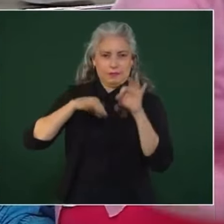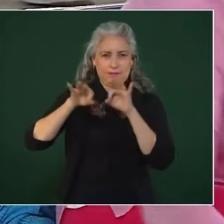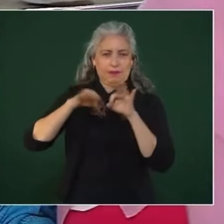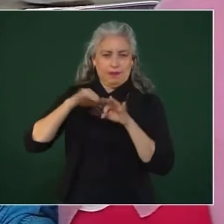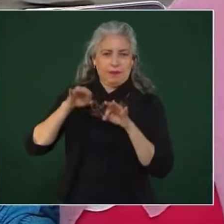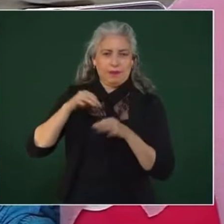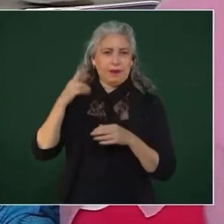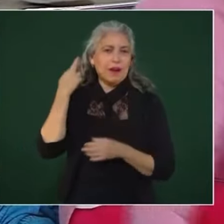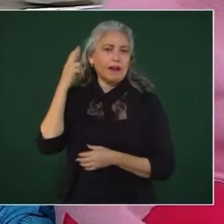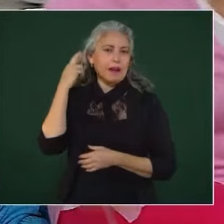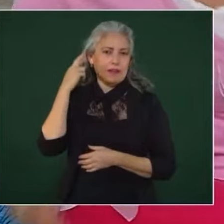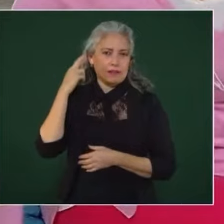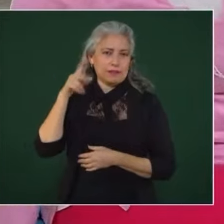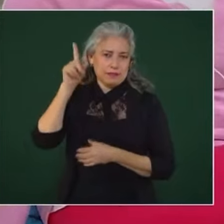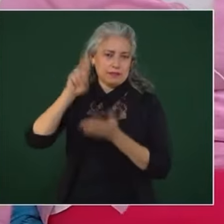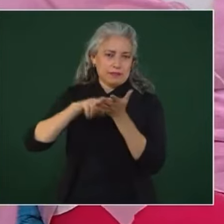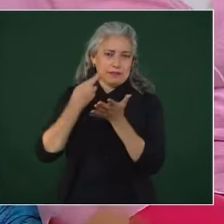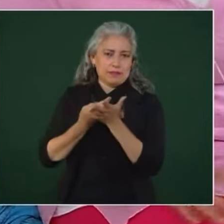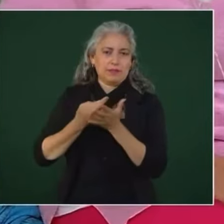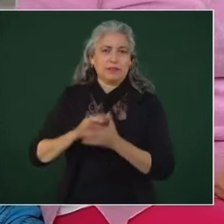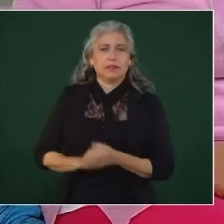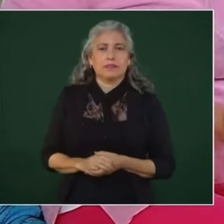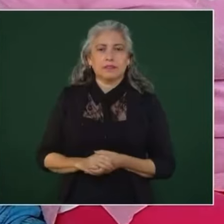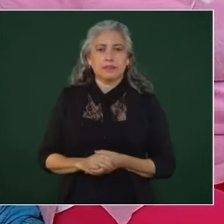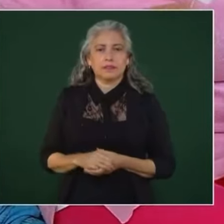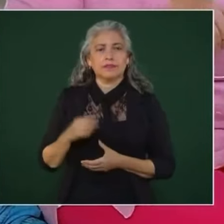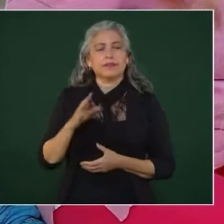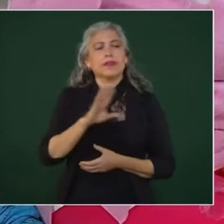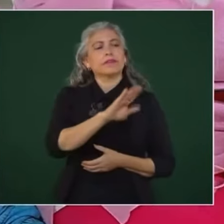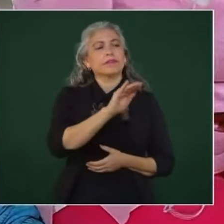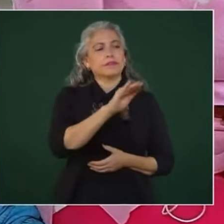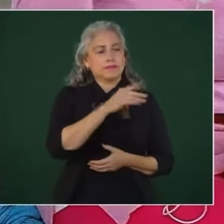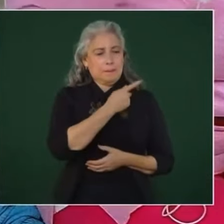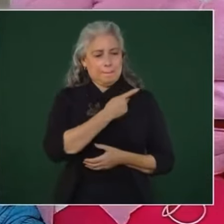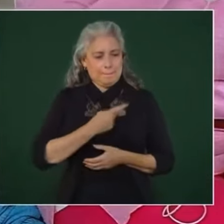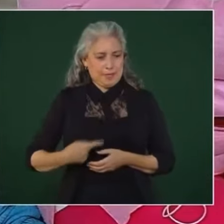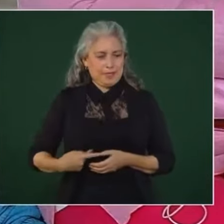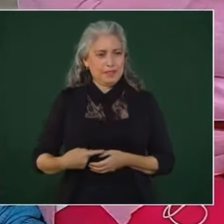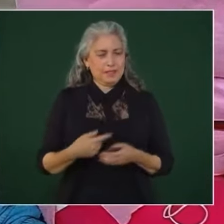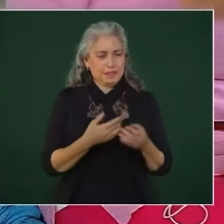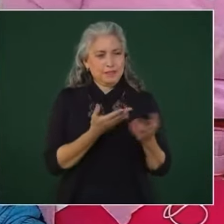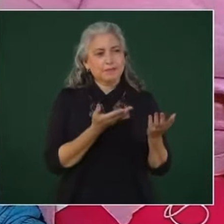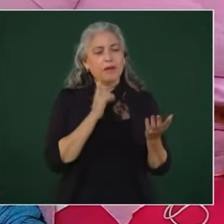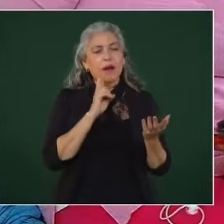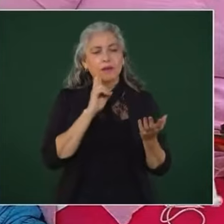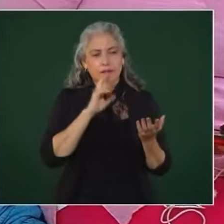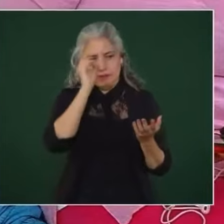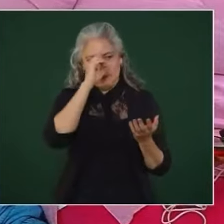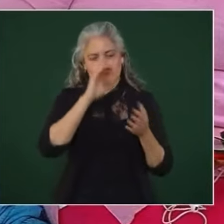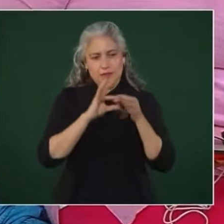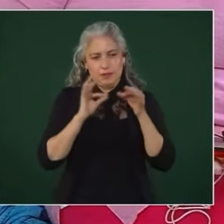Radio, en Reynosa. ¿Cómo le puede explicar a usted como presidente y el gobierno federal a la vez a las